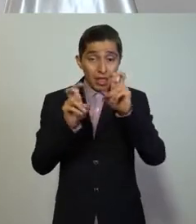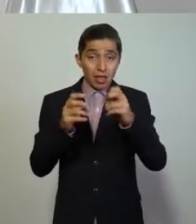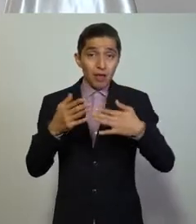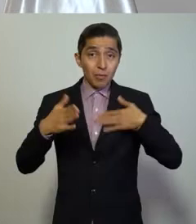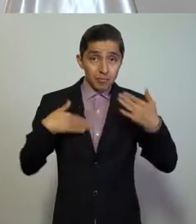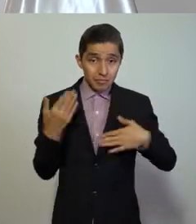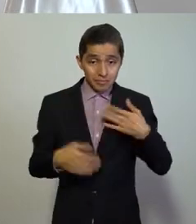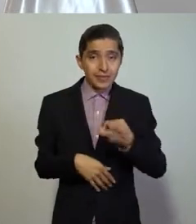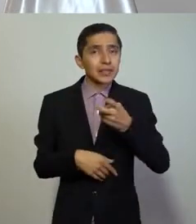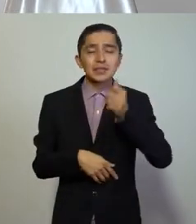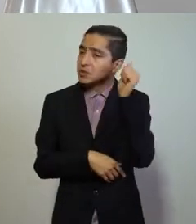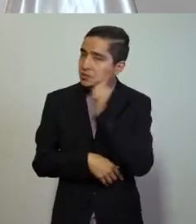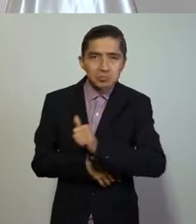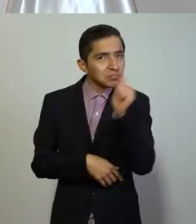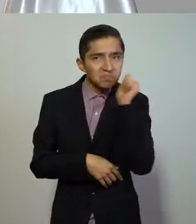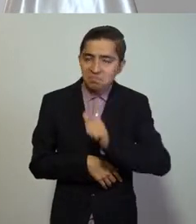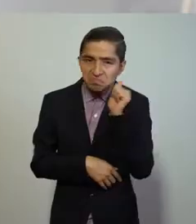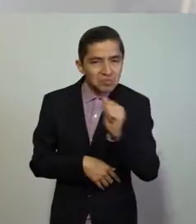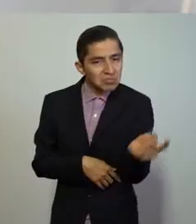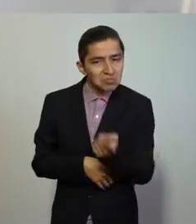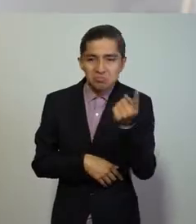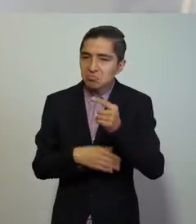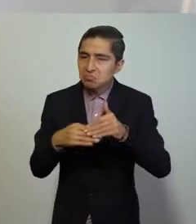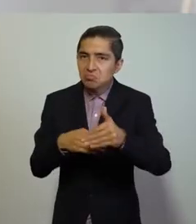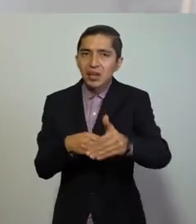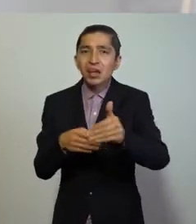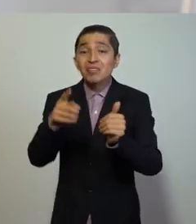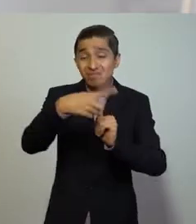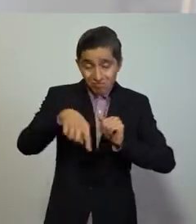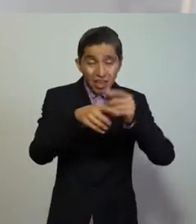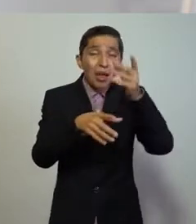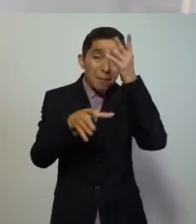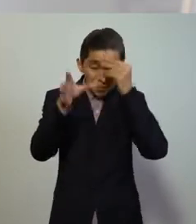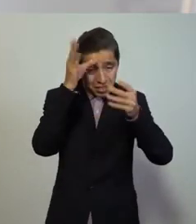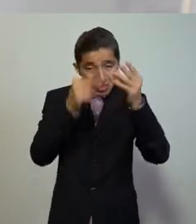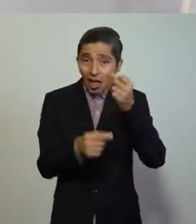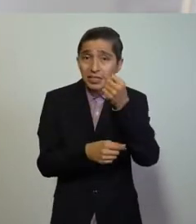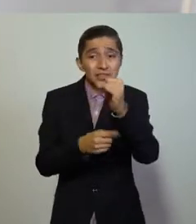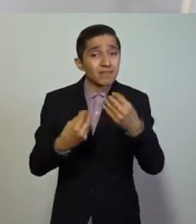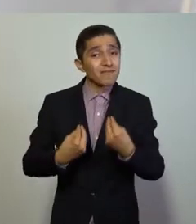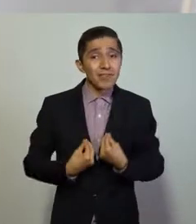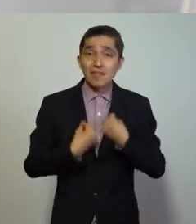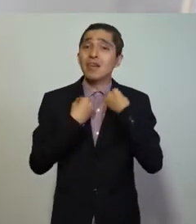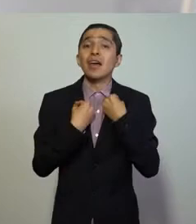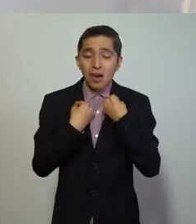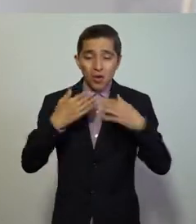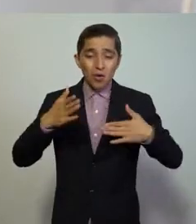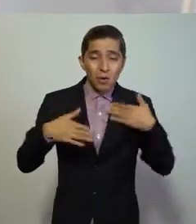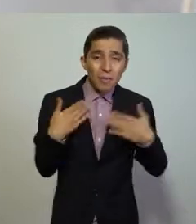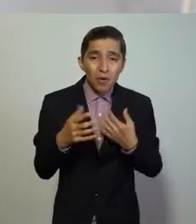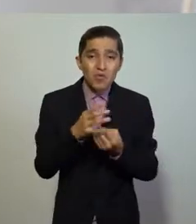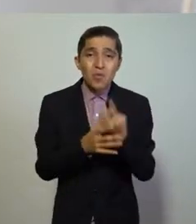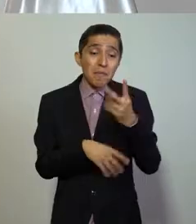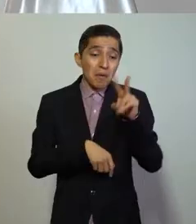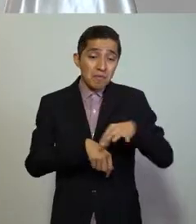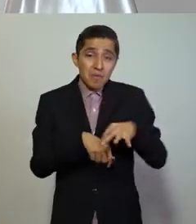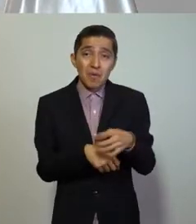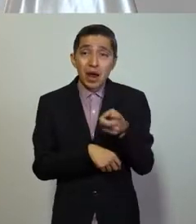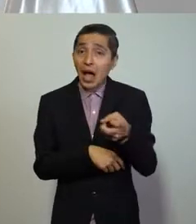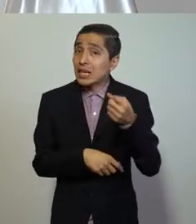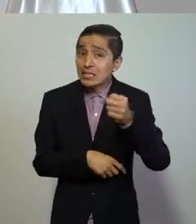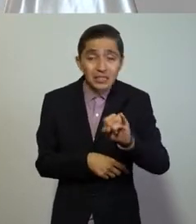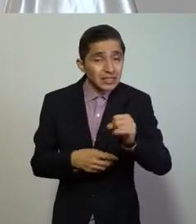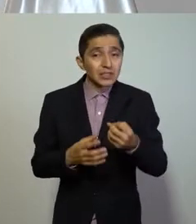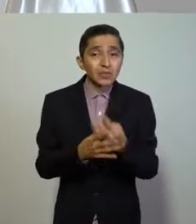convivencia será permanente y aprenderemos a vivir y a convivir con esta nueva realidad, a